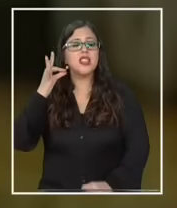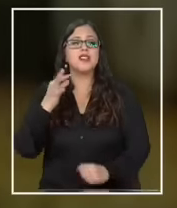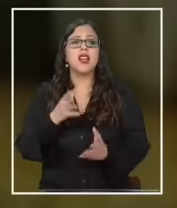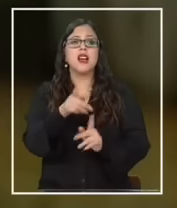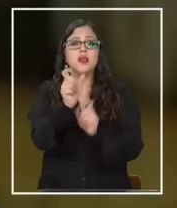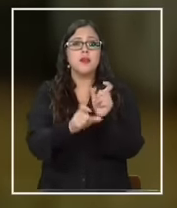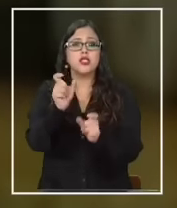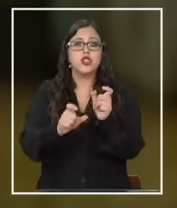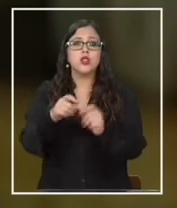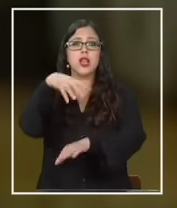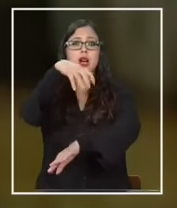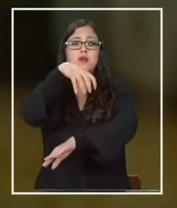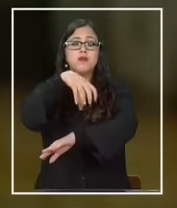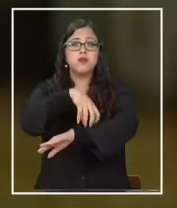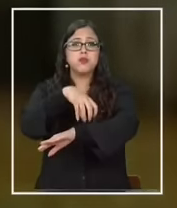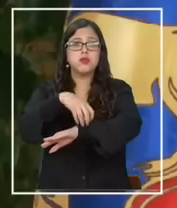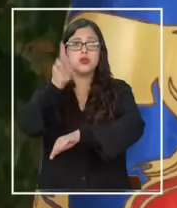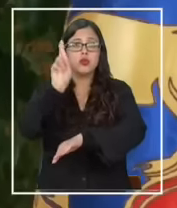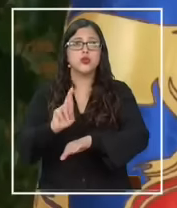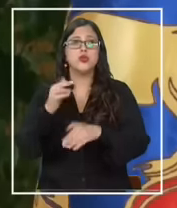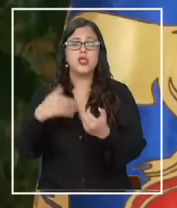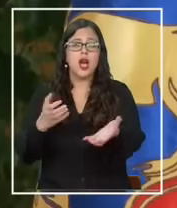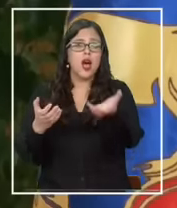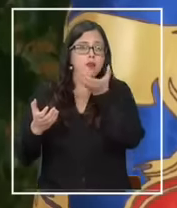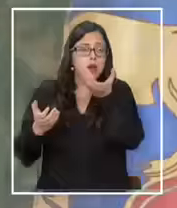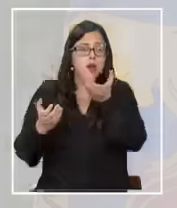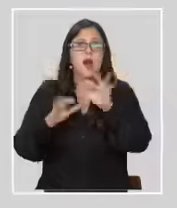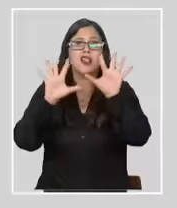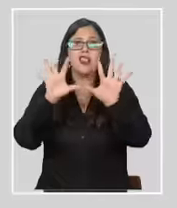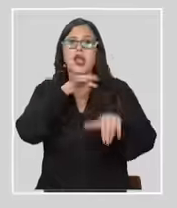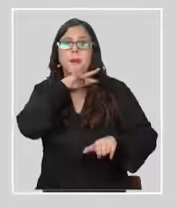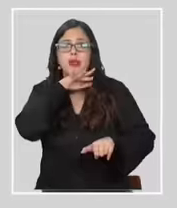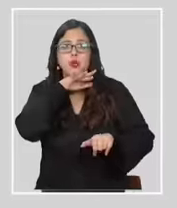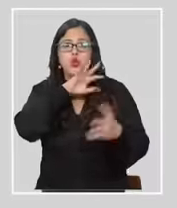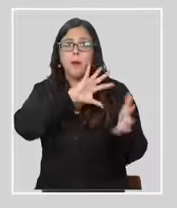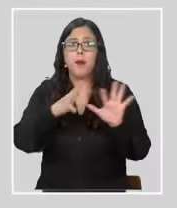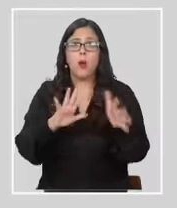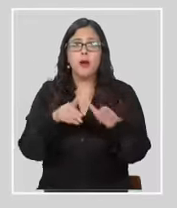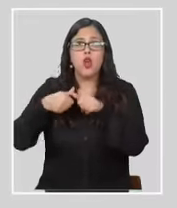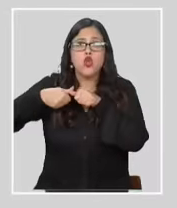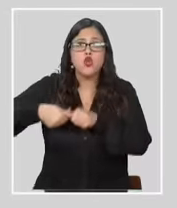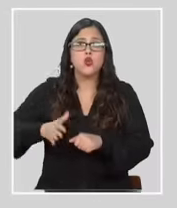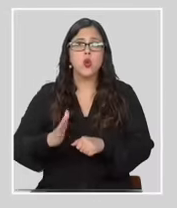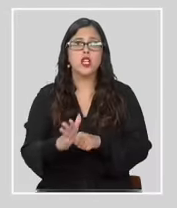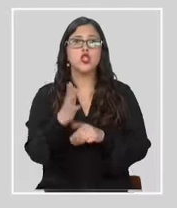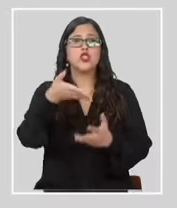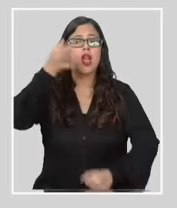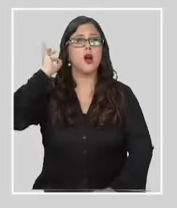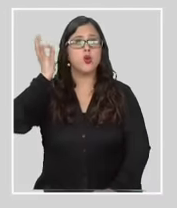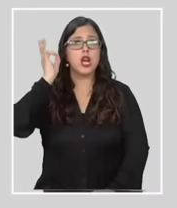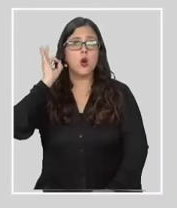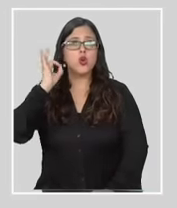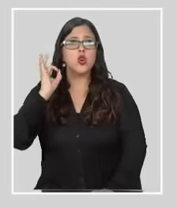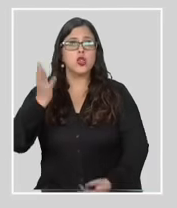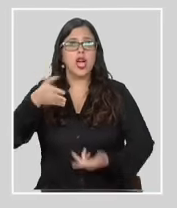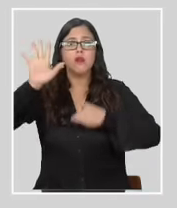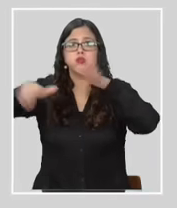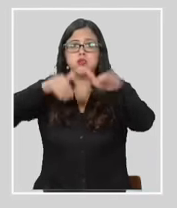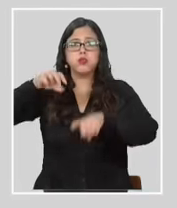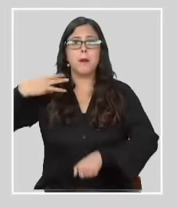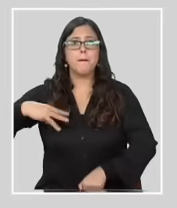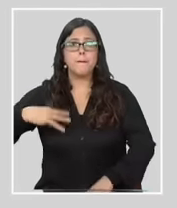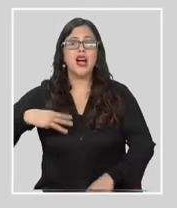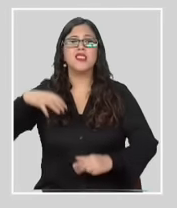conocimiento se ha revelado la existencia de un audio de 10 minutos aproximados de duración de una reunión convocada el día